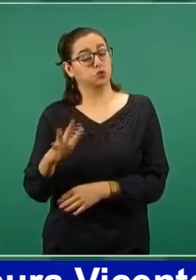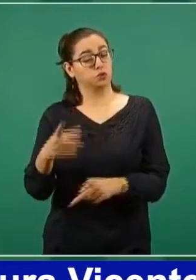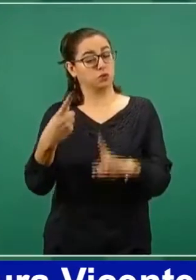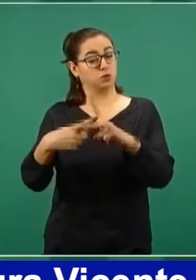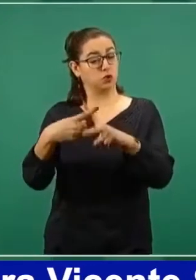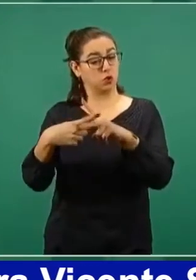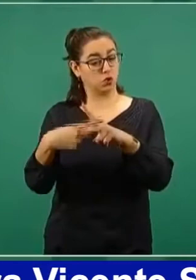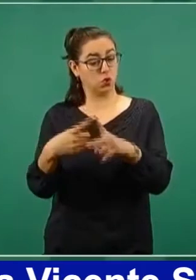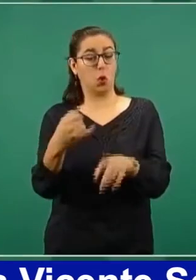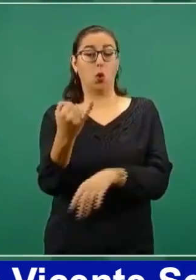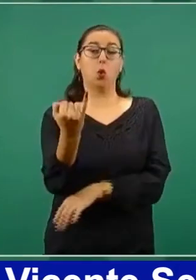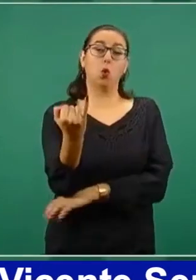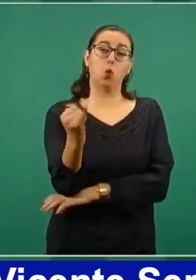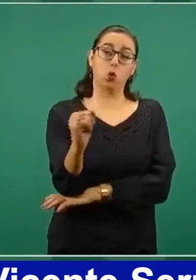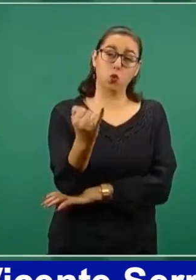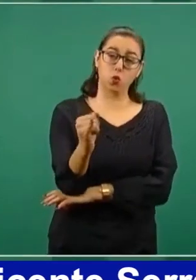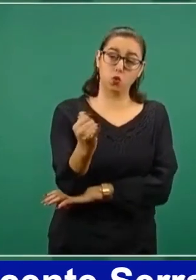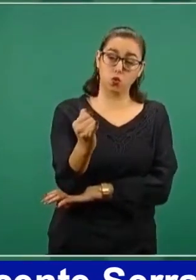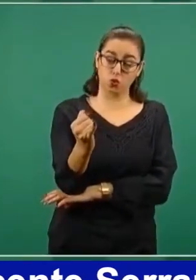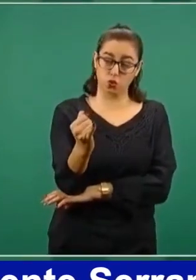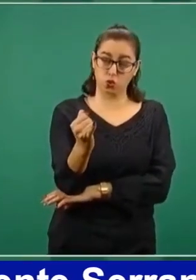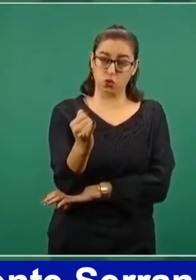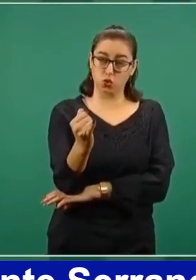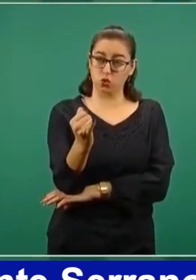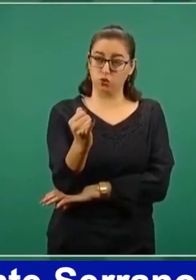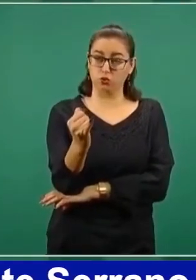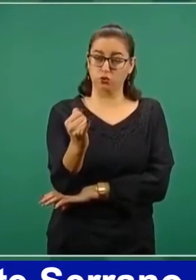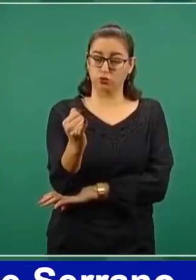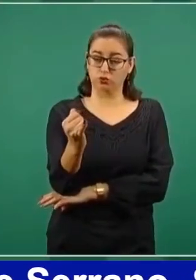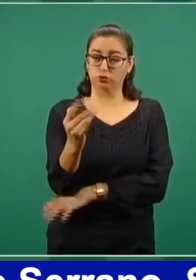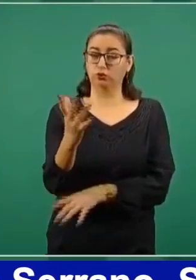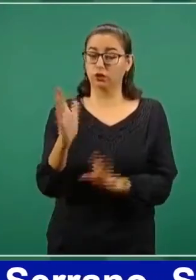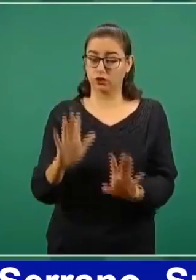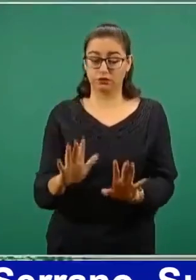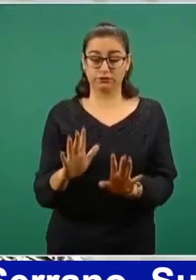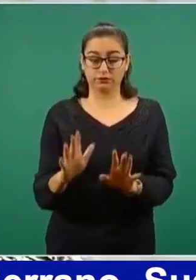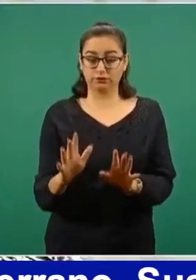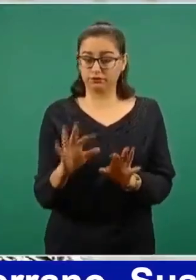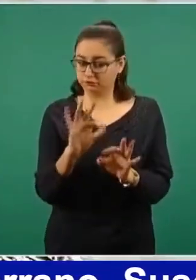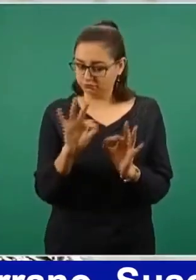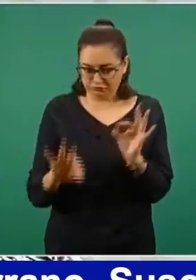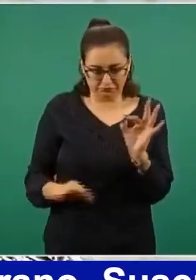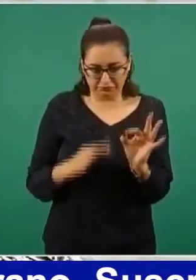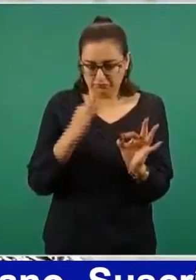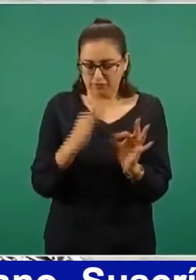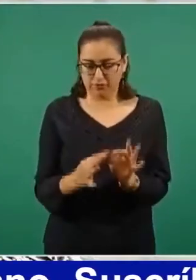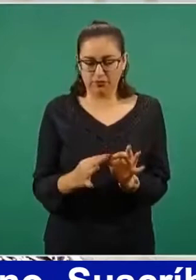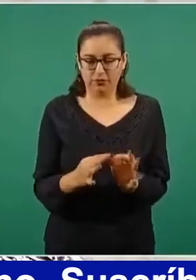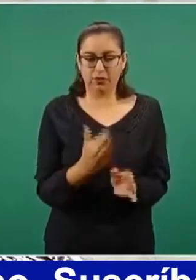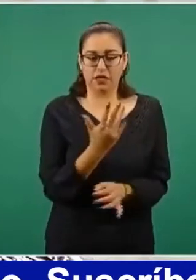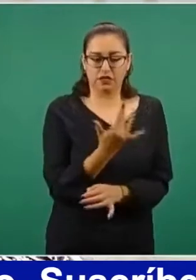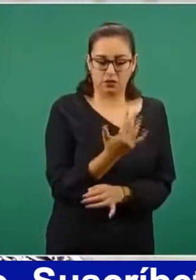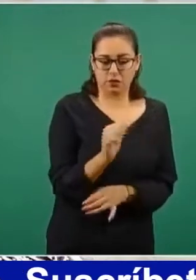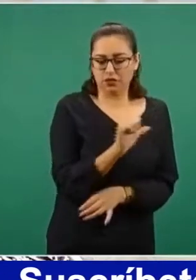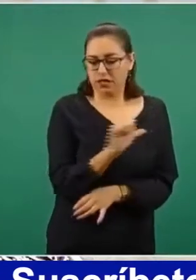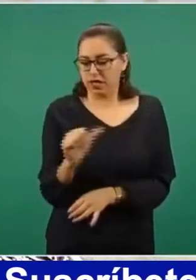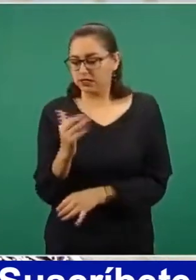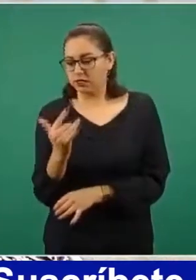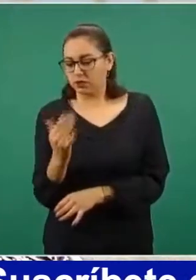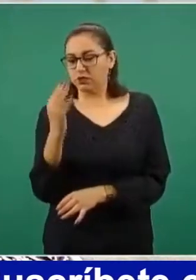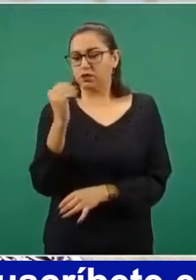mitad de junio, es decir, inmediatamente, sin dilación. cuanto terminemos, 50 a 59,